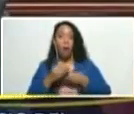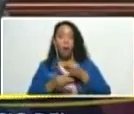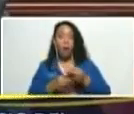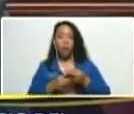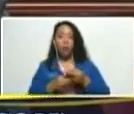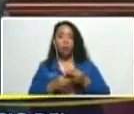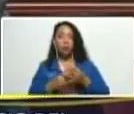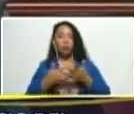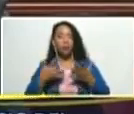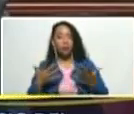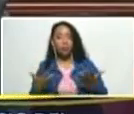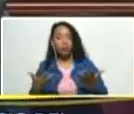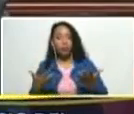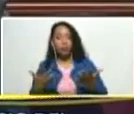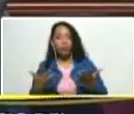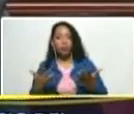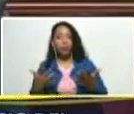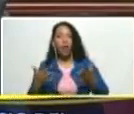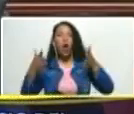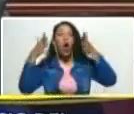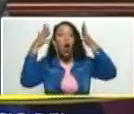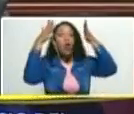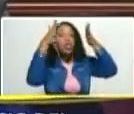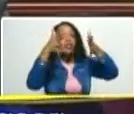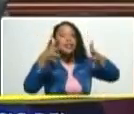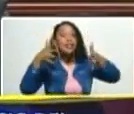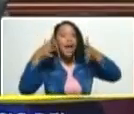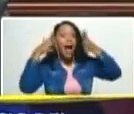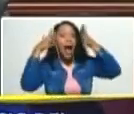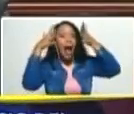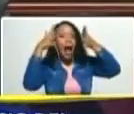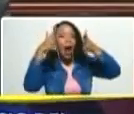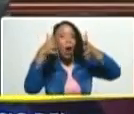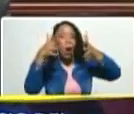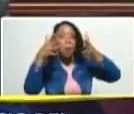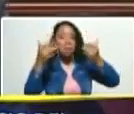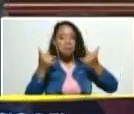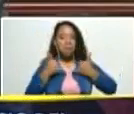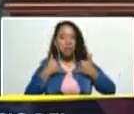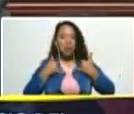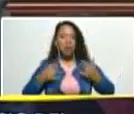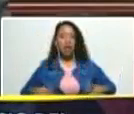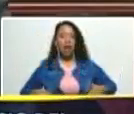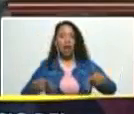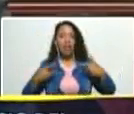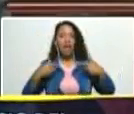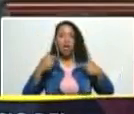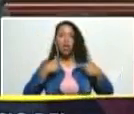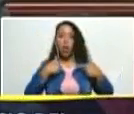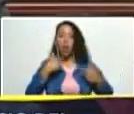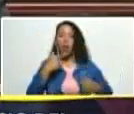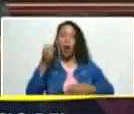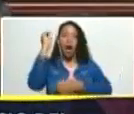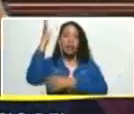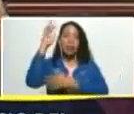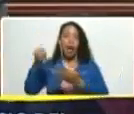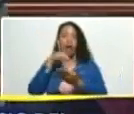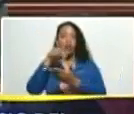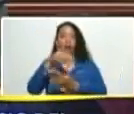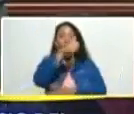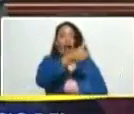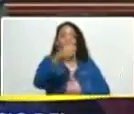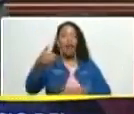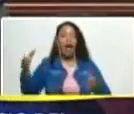a dar un consejo venido de la vida propia yo le diría que la asamblea nacional en cada